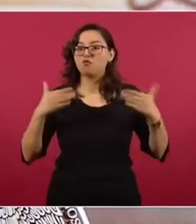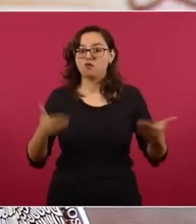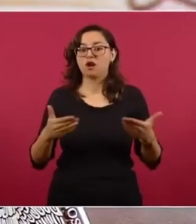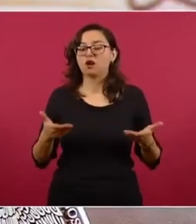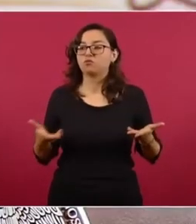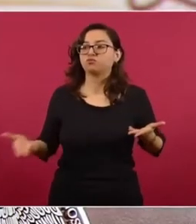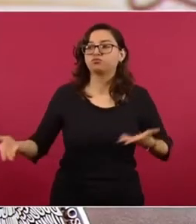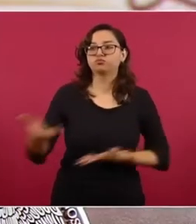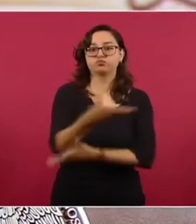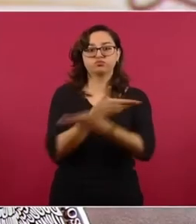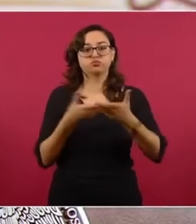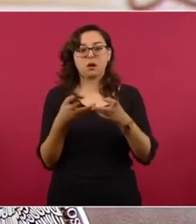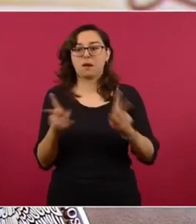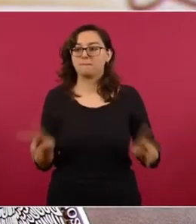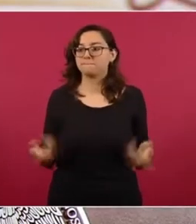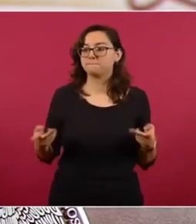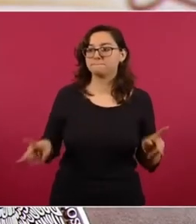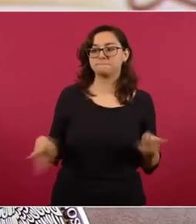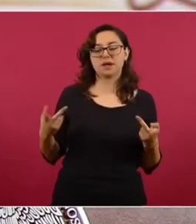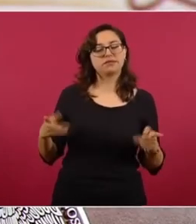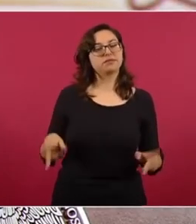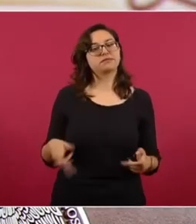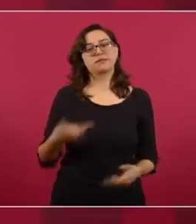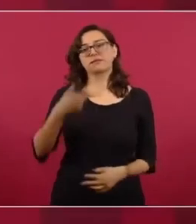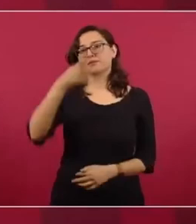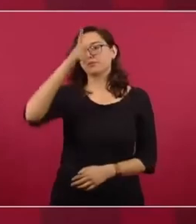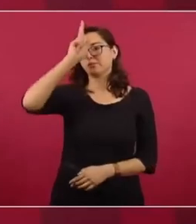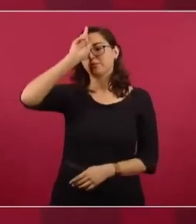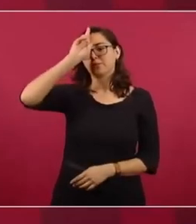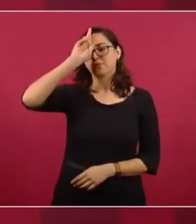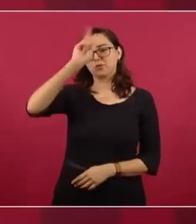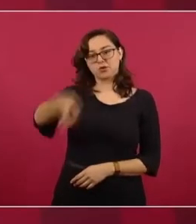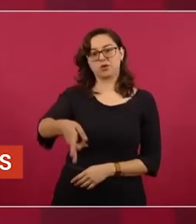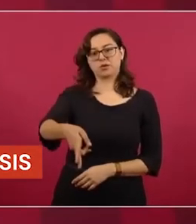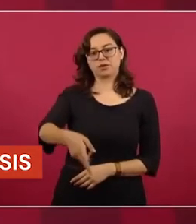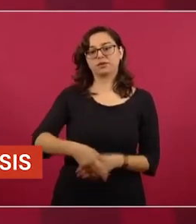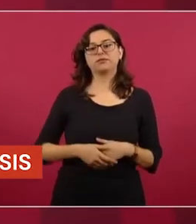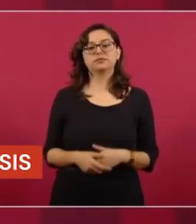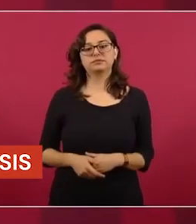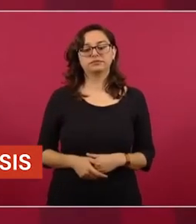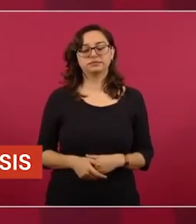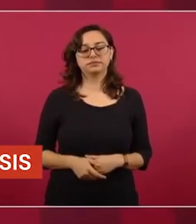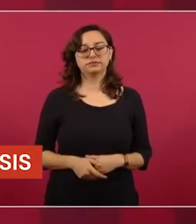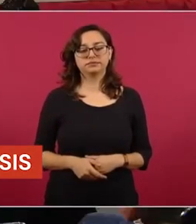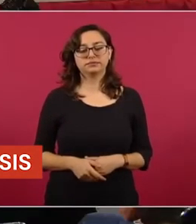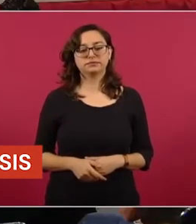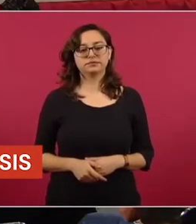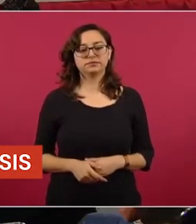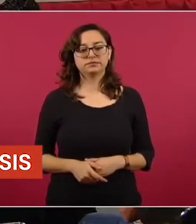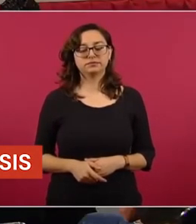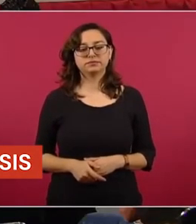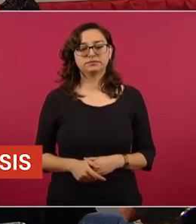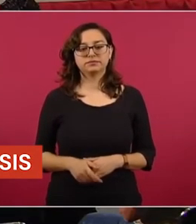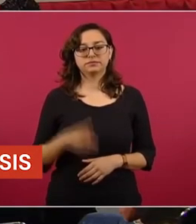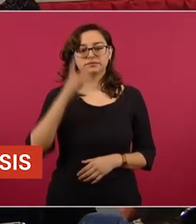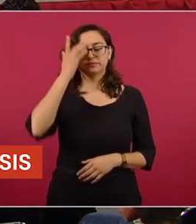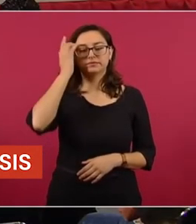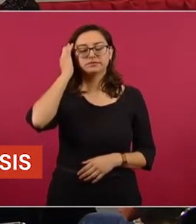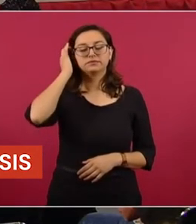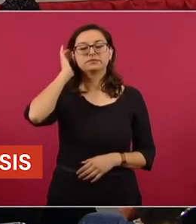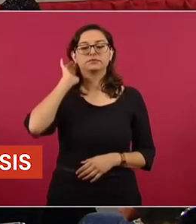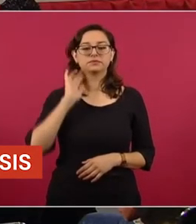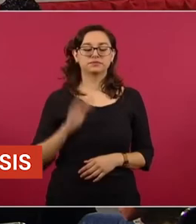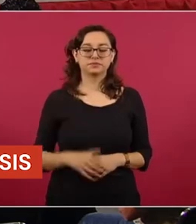la comercialización de estos nocivos productos en el interior de la República. Con el permiso del presidente,